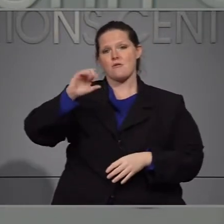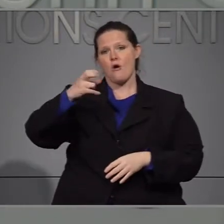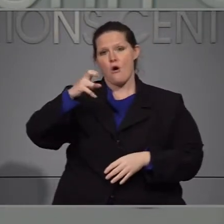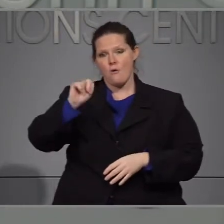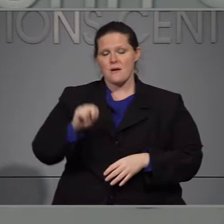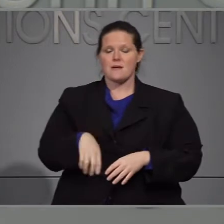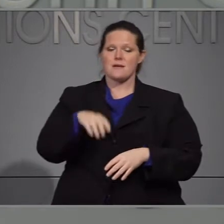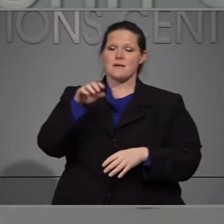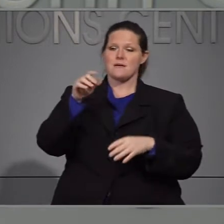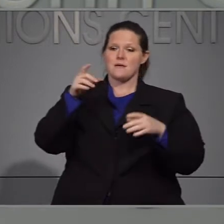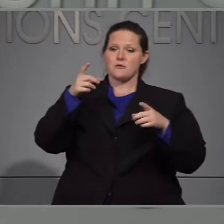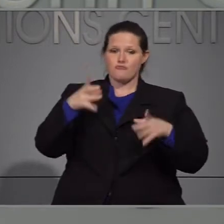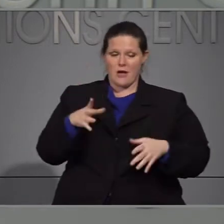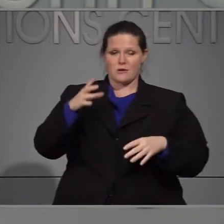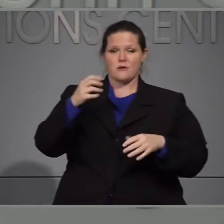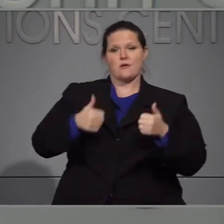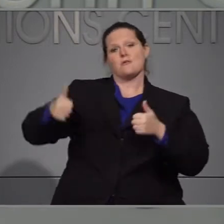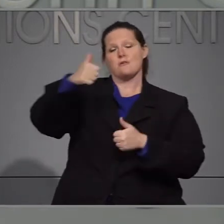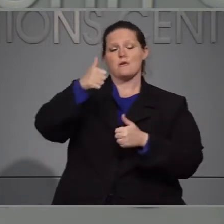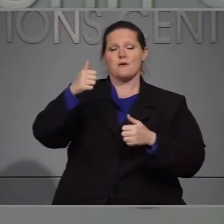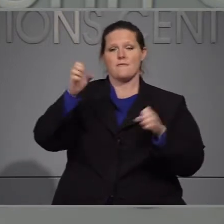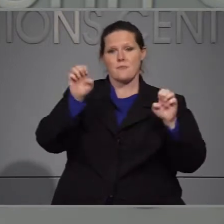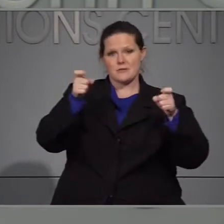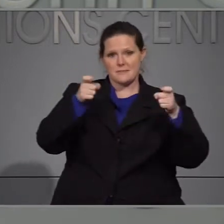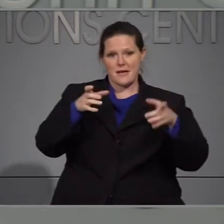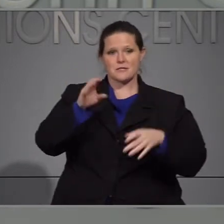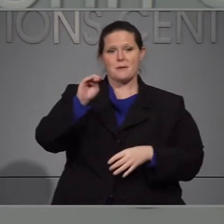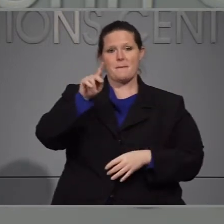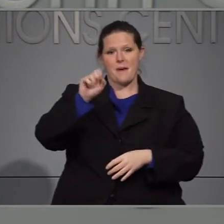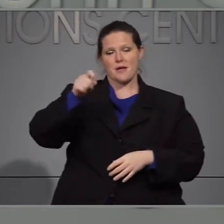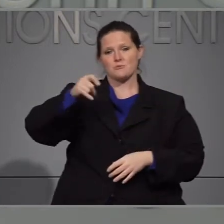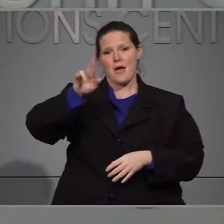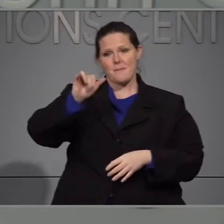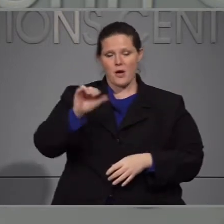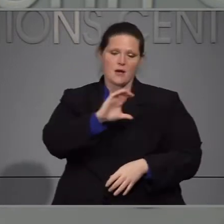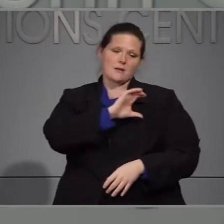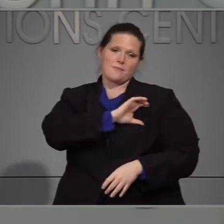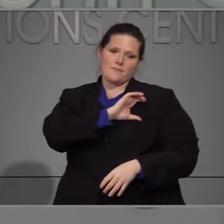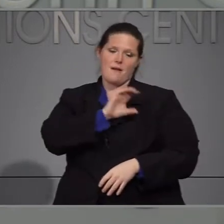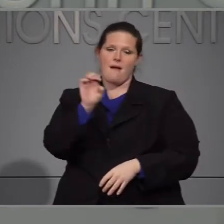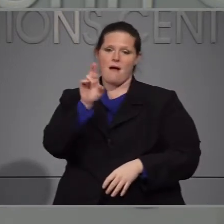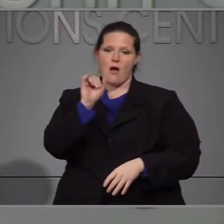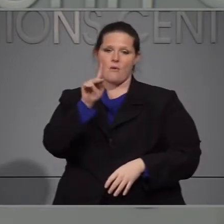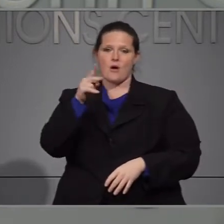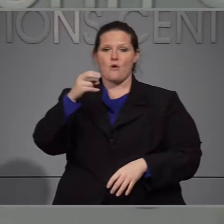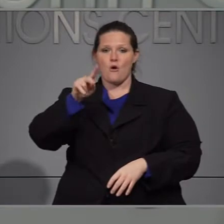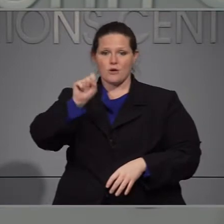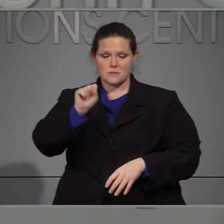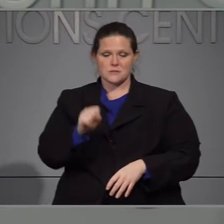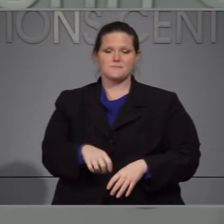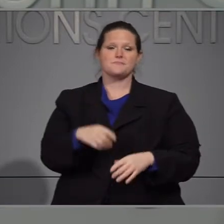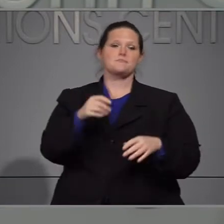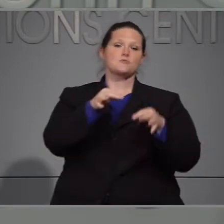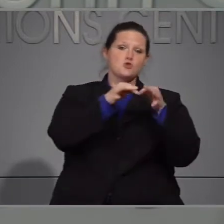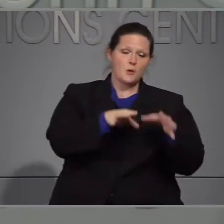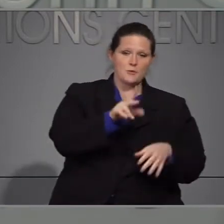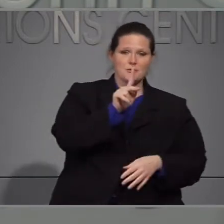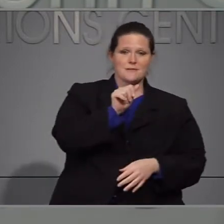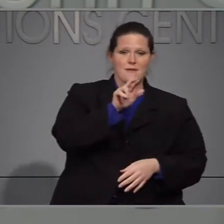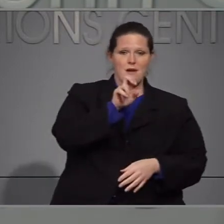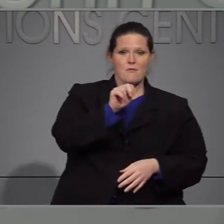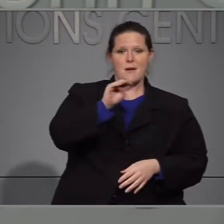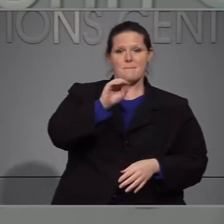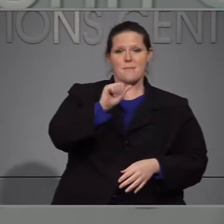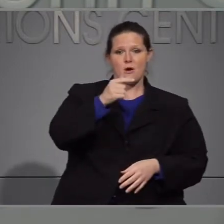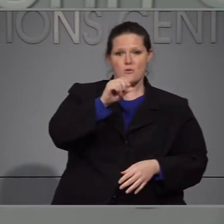director de Seguridad Pública, Eric Cook, Karen Magoni, Mónica, Maggie, son nuestros intérpretes del lenguaje de señas y traen